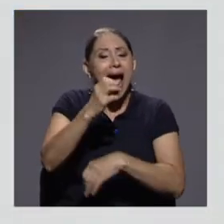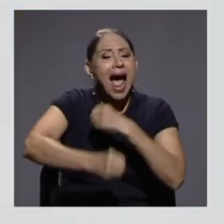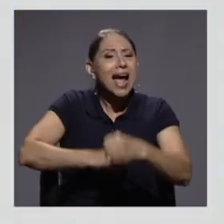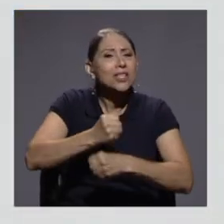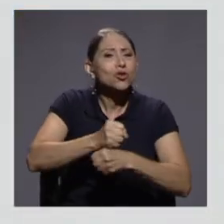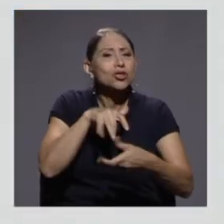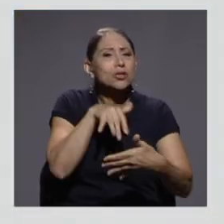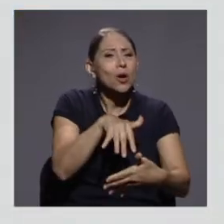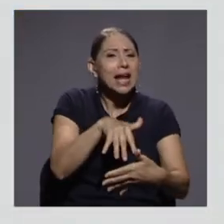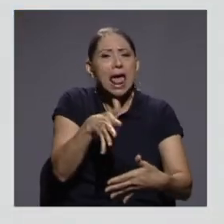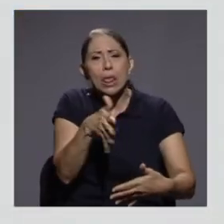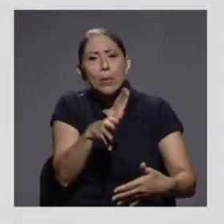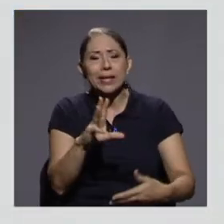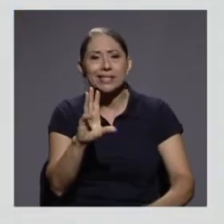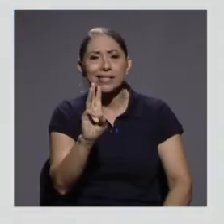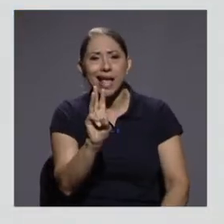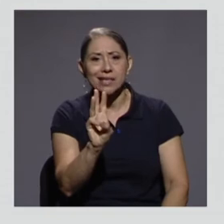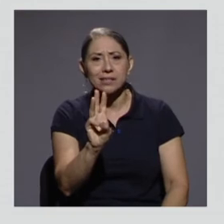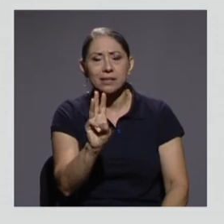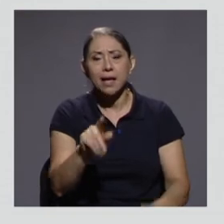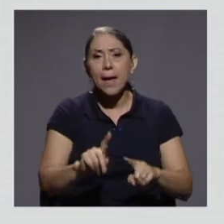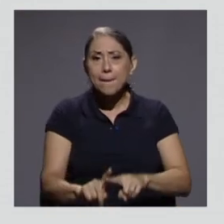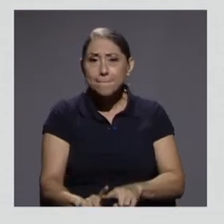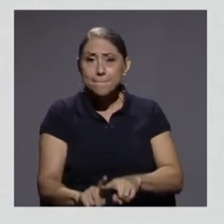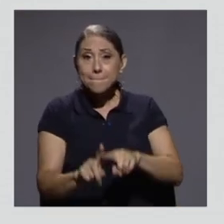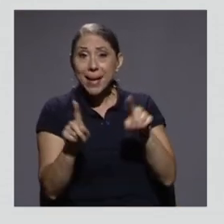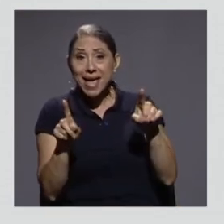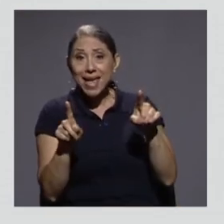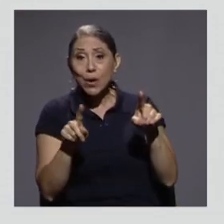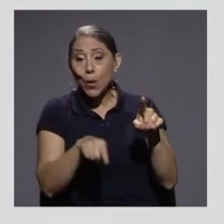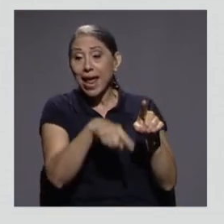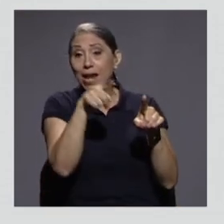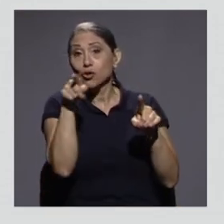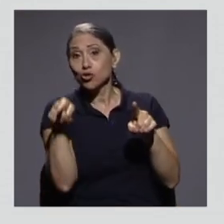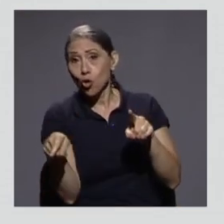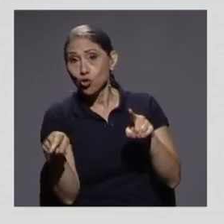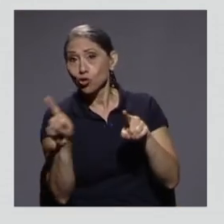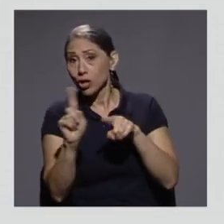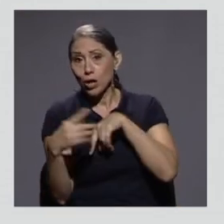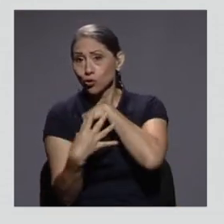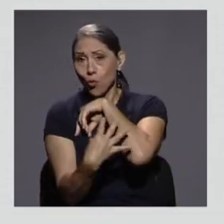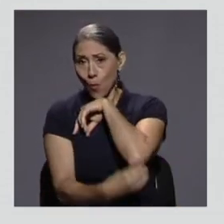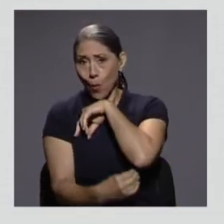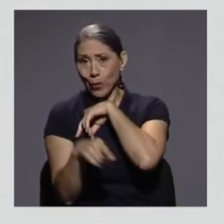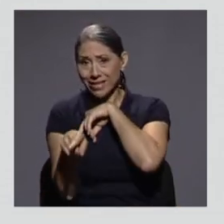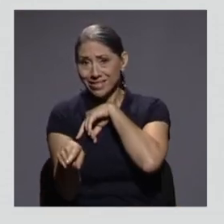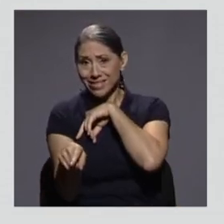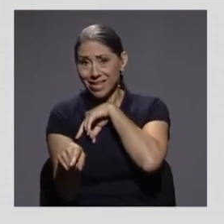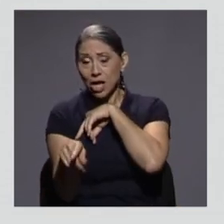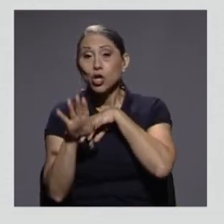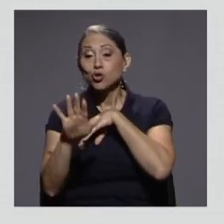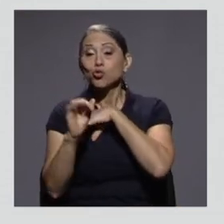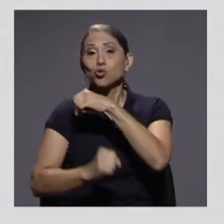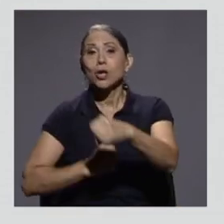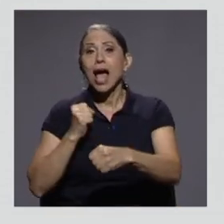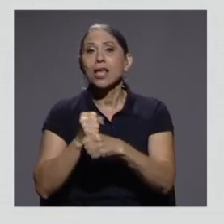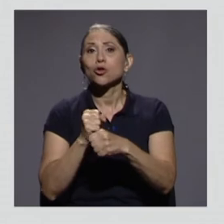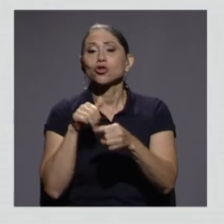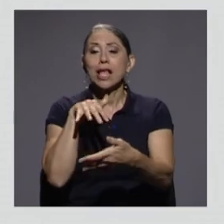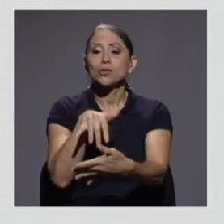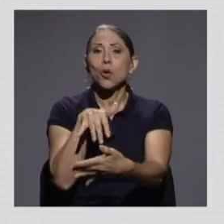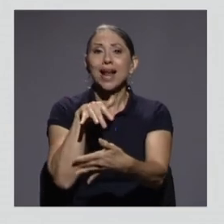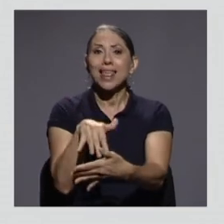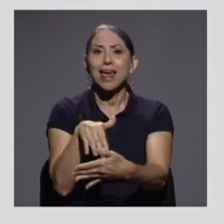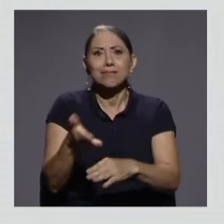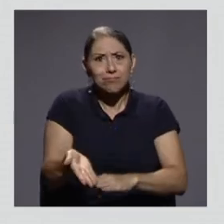seis. Pero en aquellos otros que no son pobres, los años de escolaridad se incrementan a